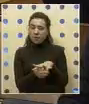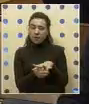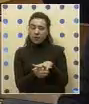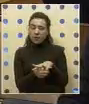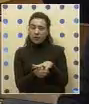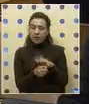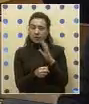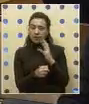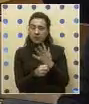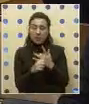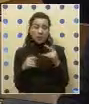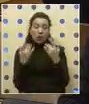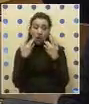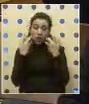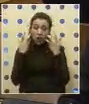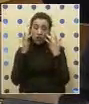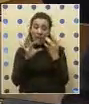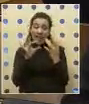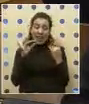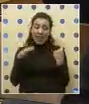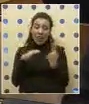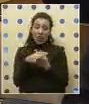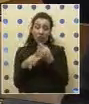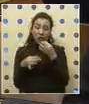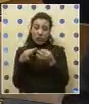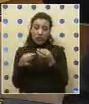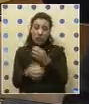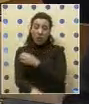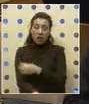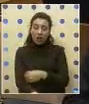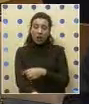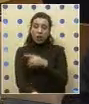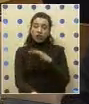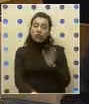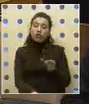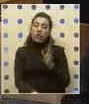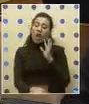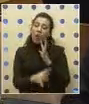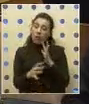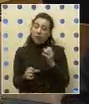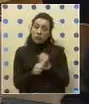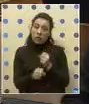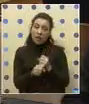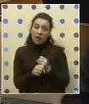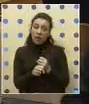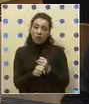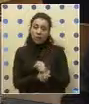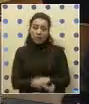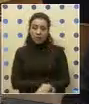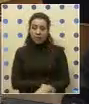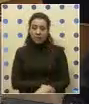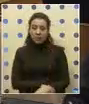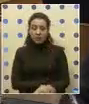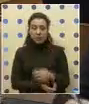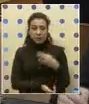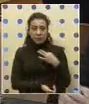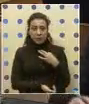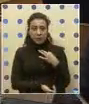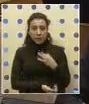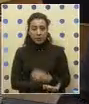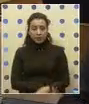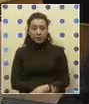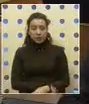encontramos y que estamos contentos de elegir a los consejeros regionales no cabe duda que nos deja todavía una gran tarea de demanda de la ciudadanía,